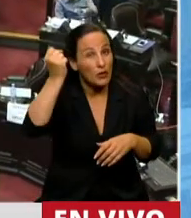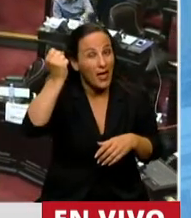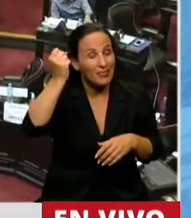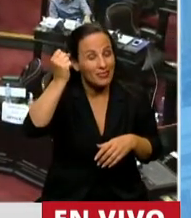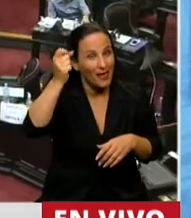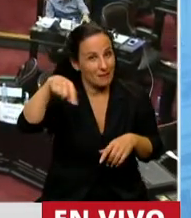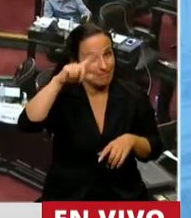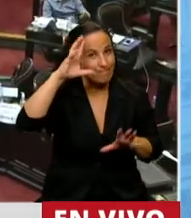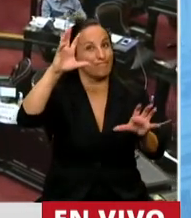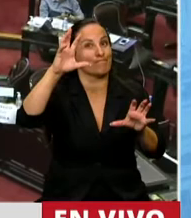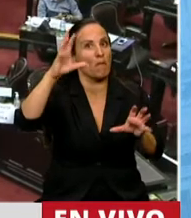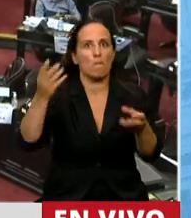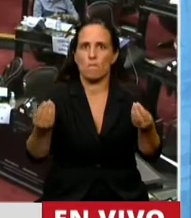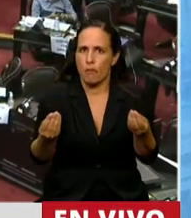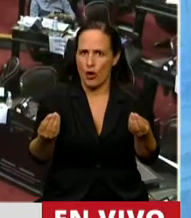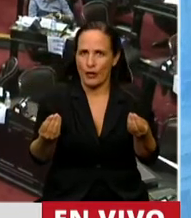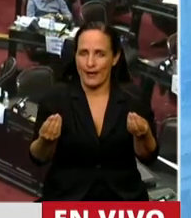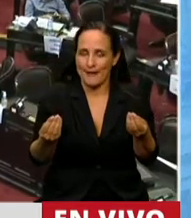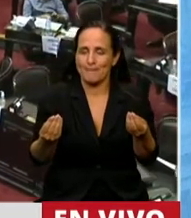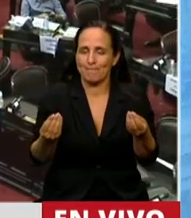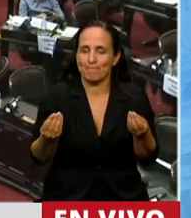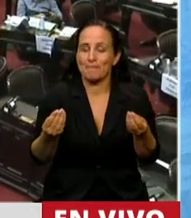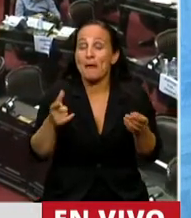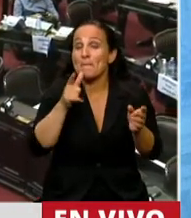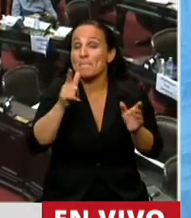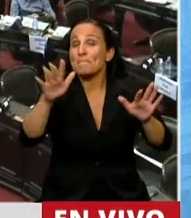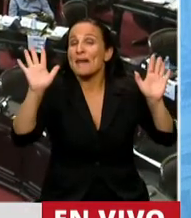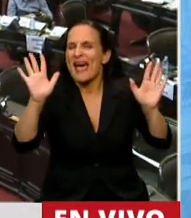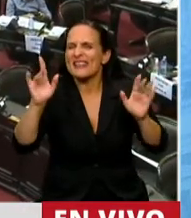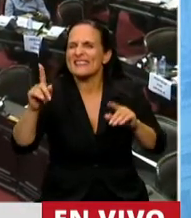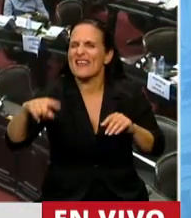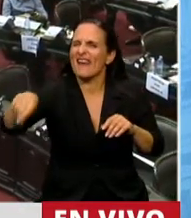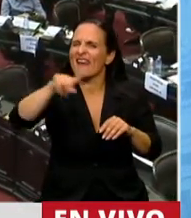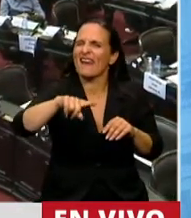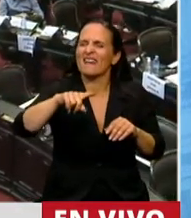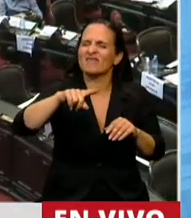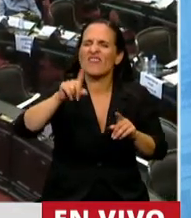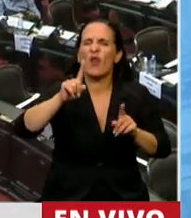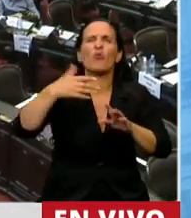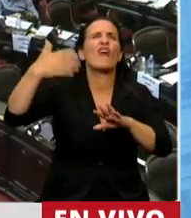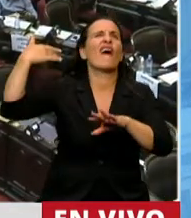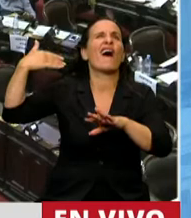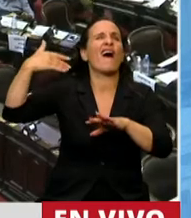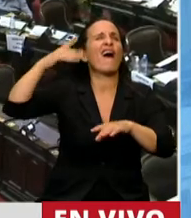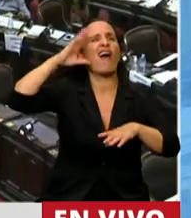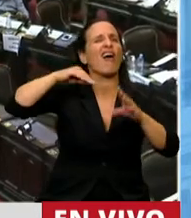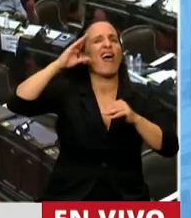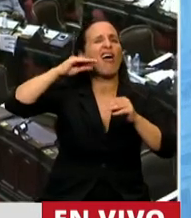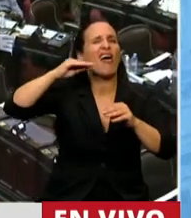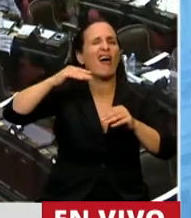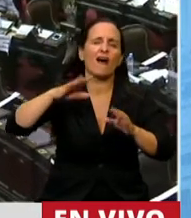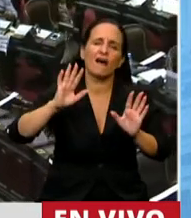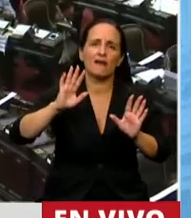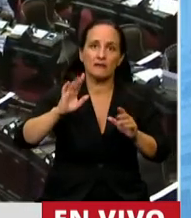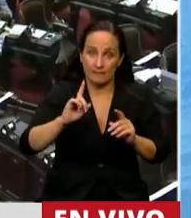porque insisto, a esta altura muchos parece que se olvidan de lo que sucedió y que les tratan de restar la